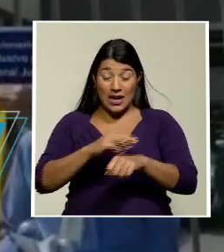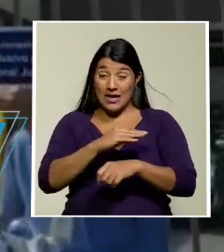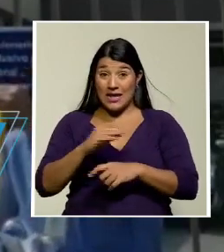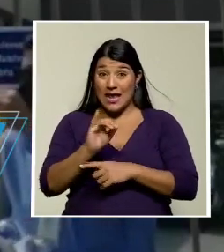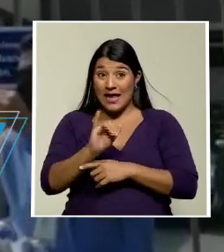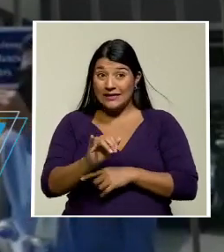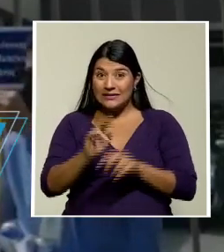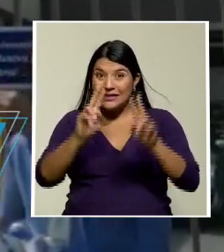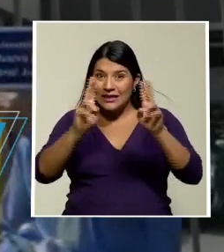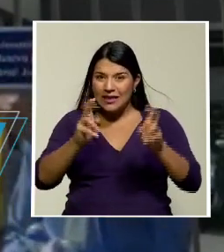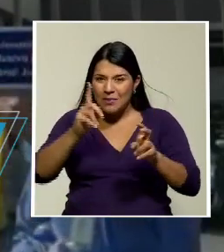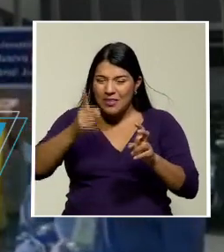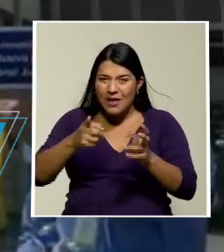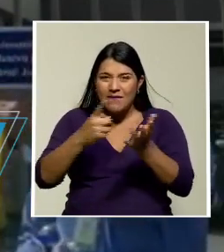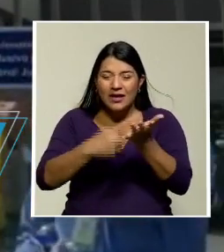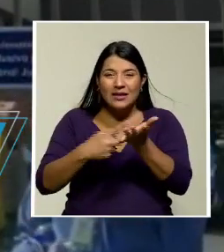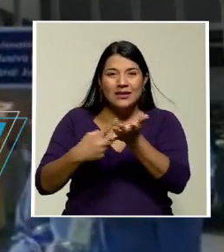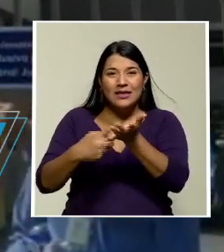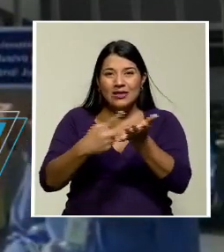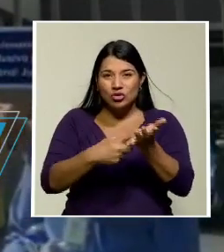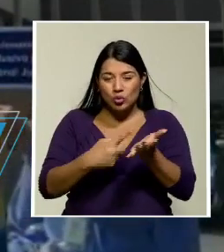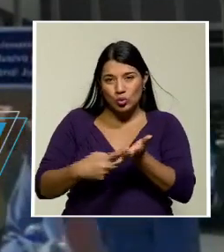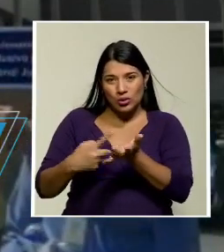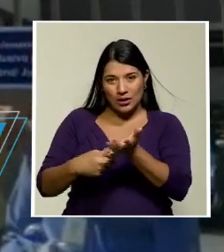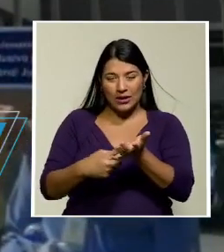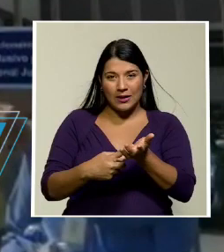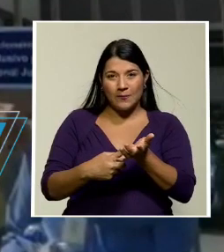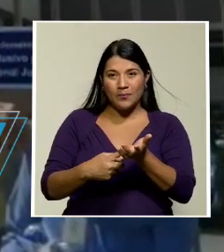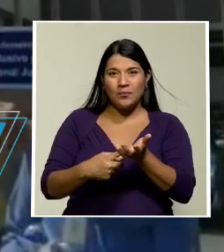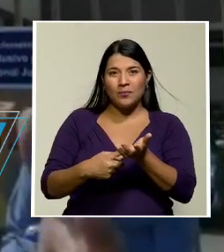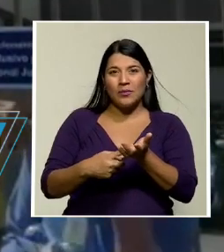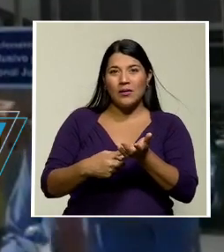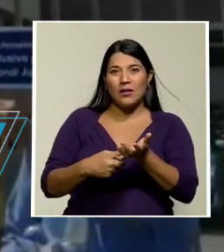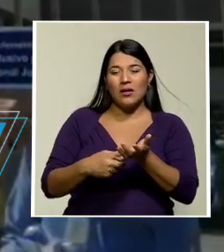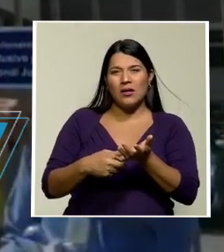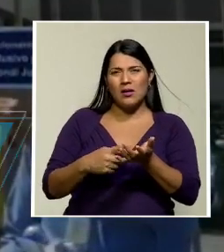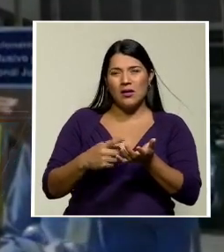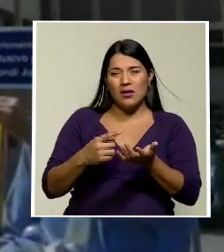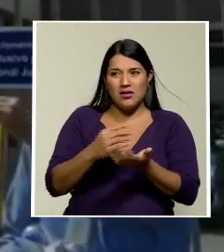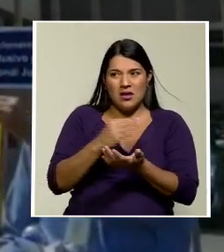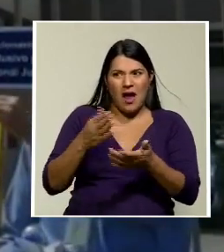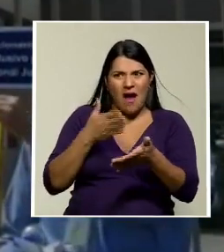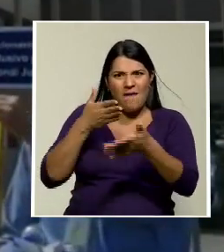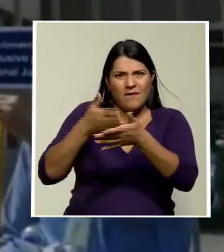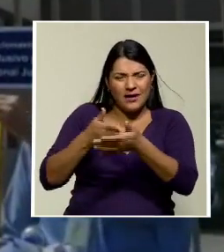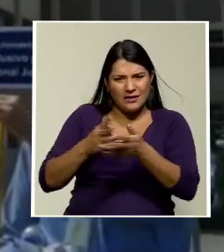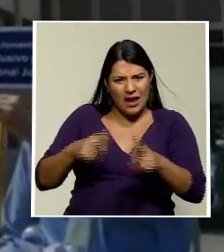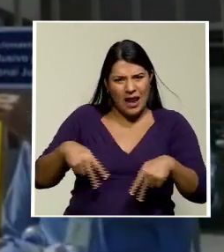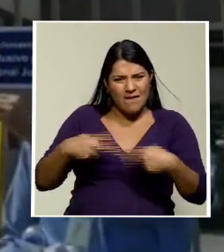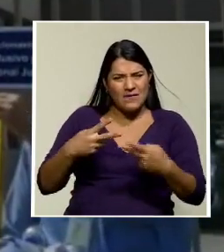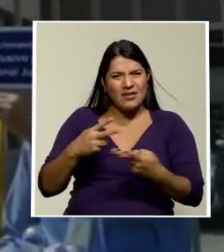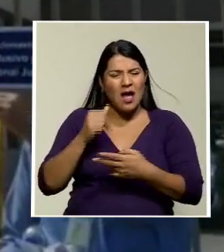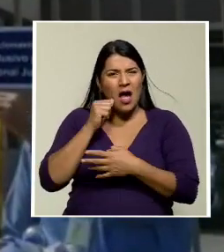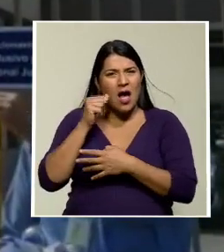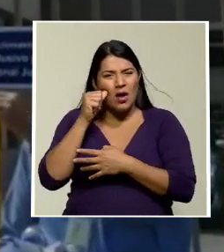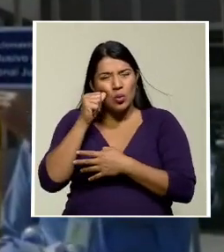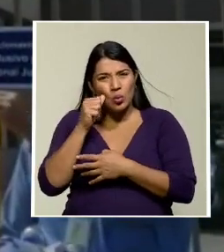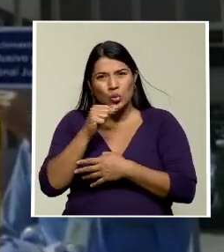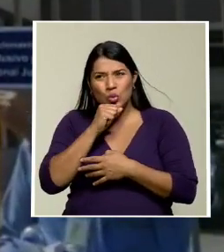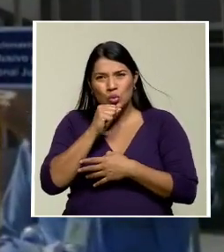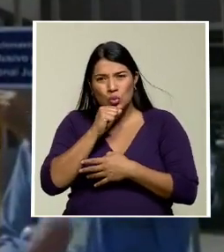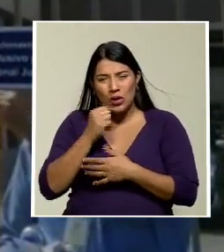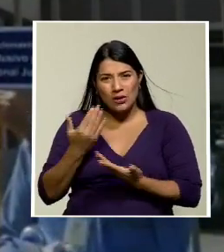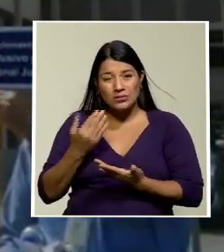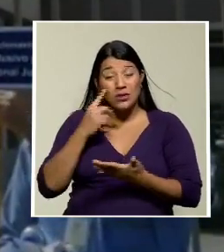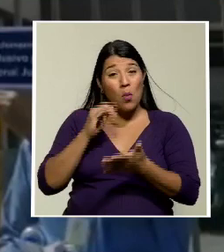y se decidan los destinos de la vejez de las personas entre cuatro paredes de un grupo reducido de personas y por eso estamos hoy